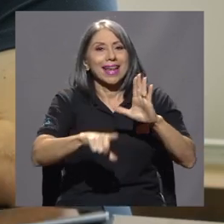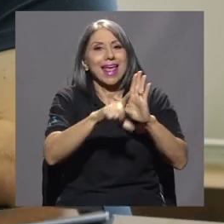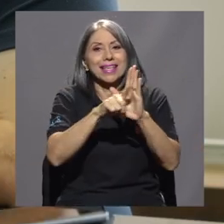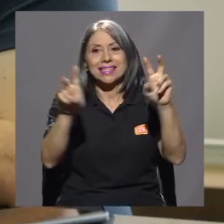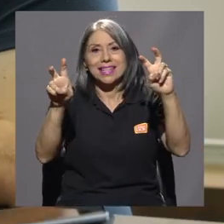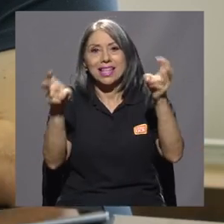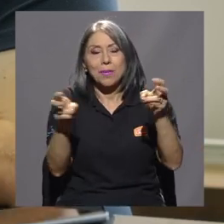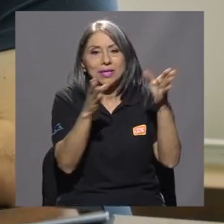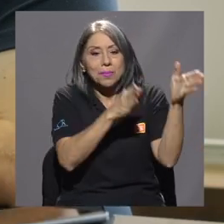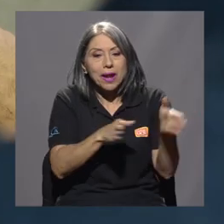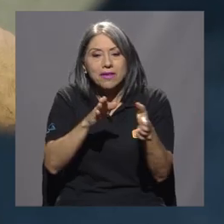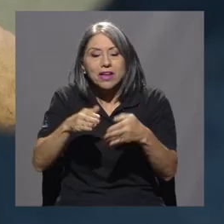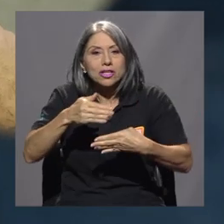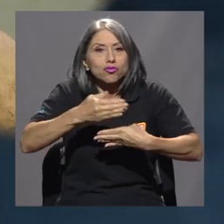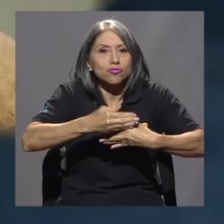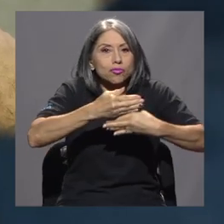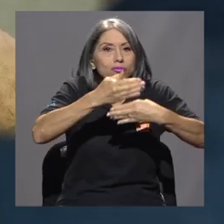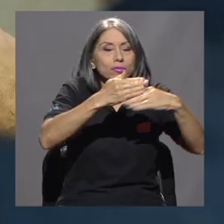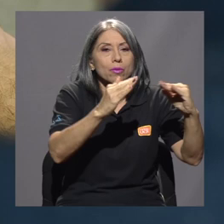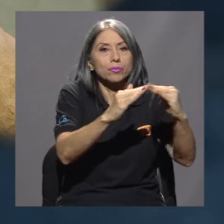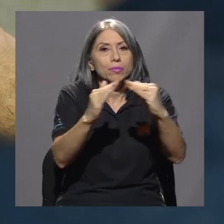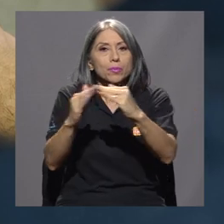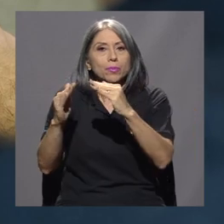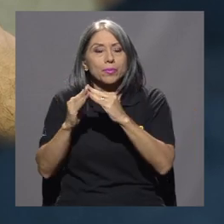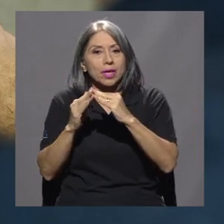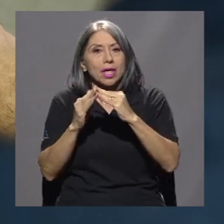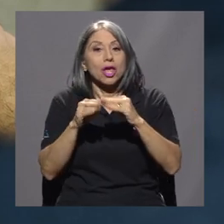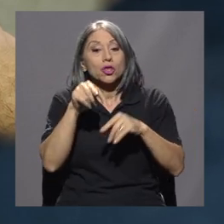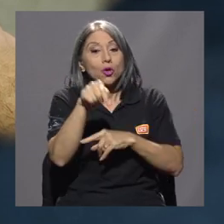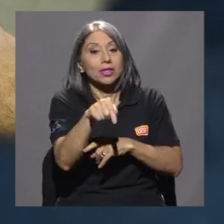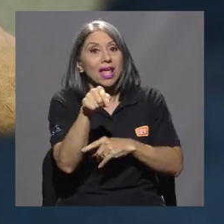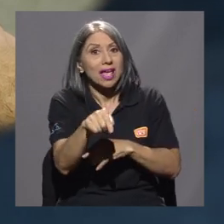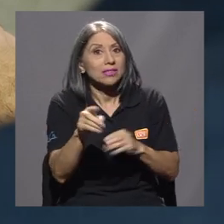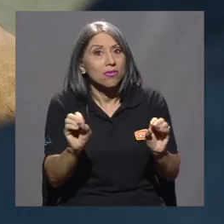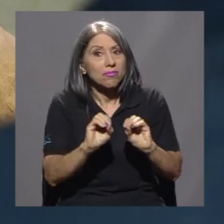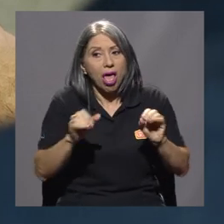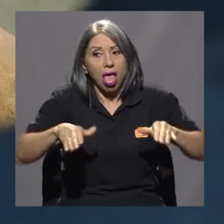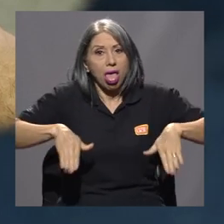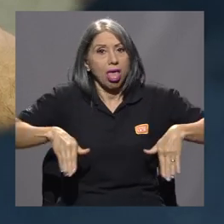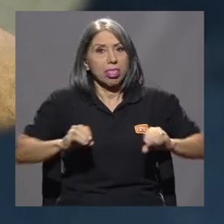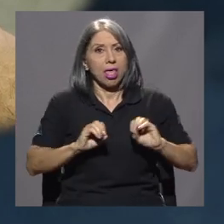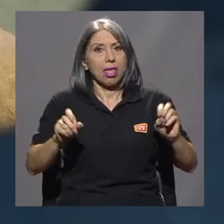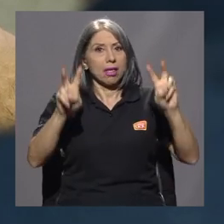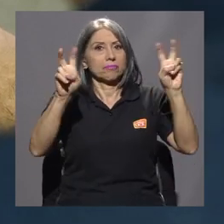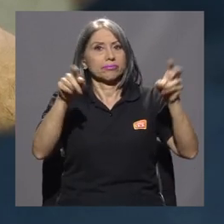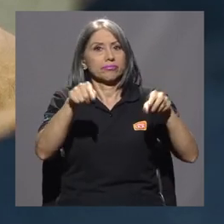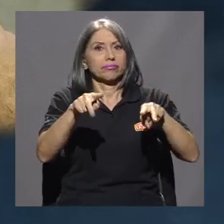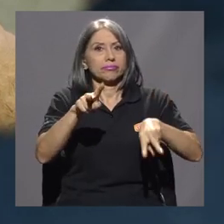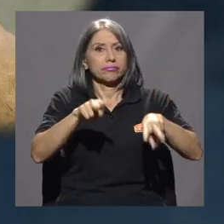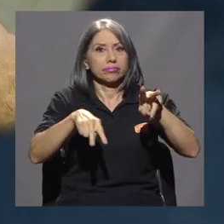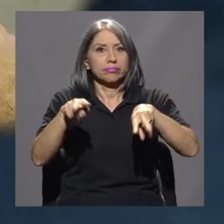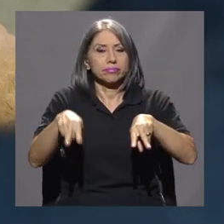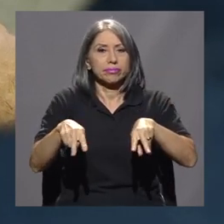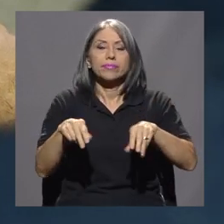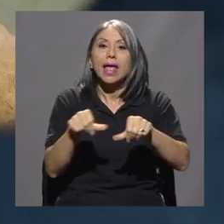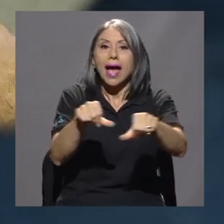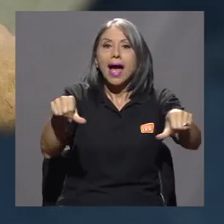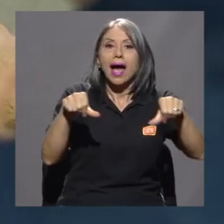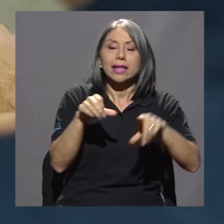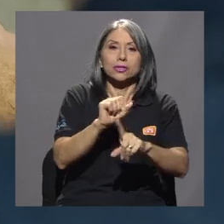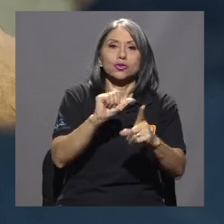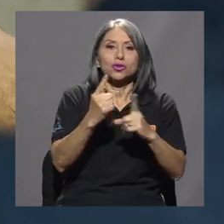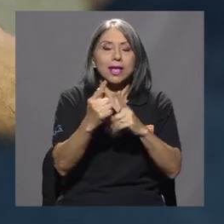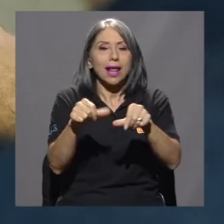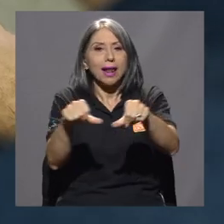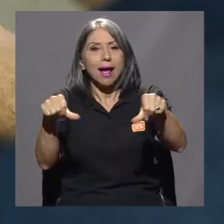y la planificación urbana, así como en los planes reguladores costeros, donde este factor tampoco está incluido. La parte social se ve afectada,